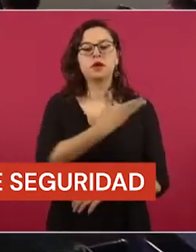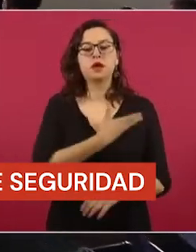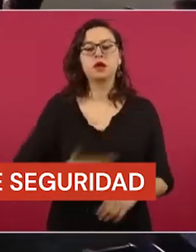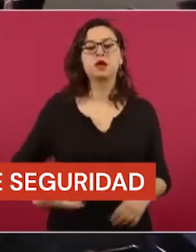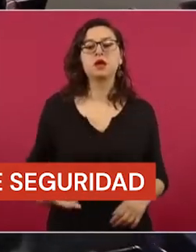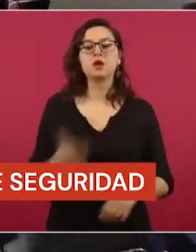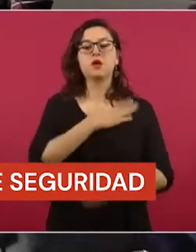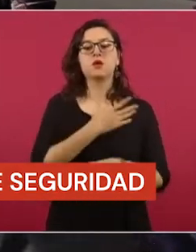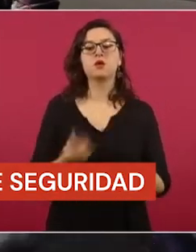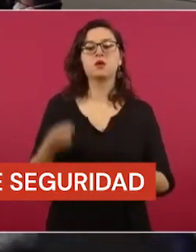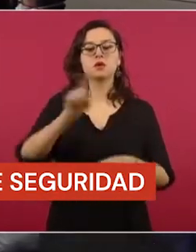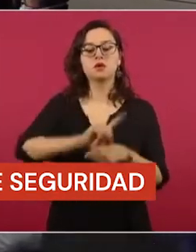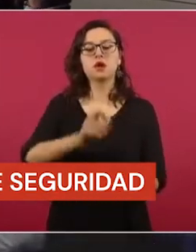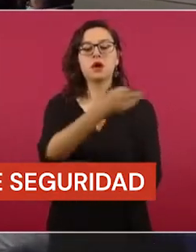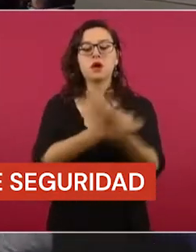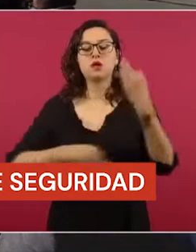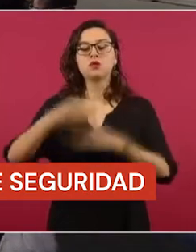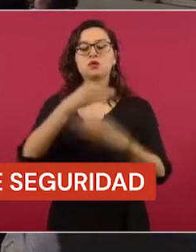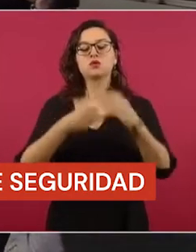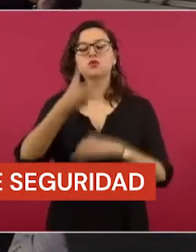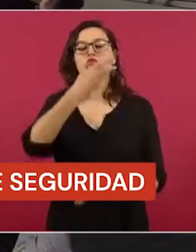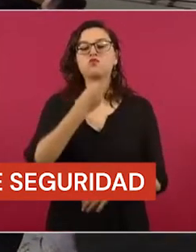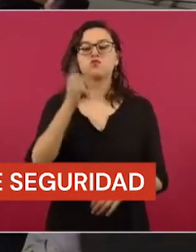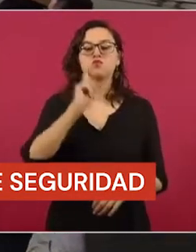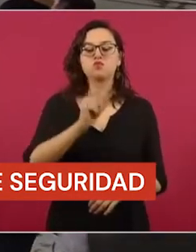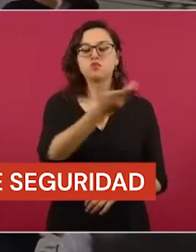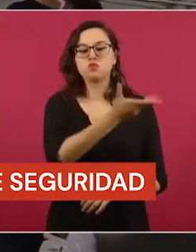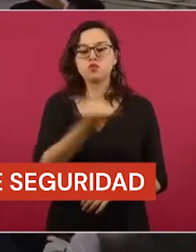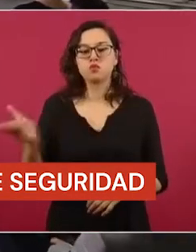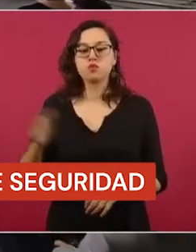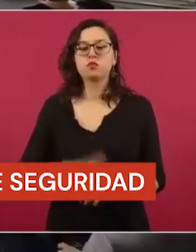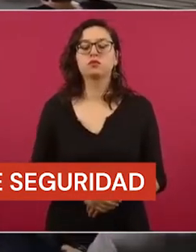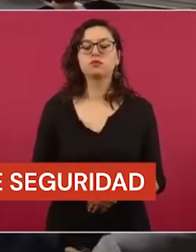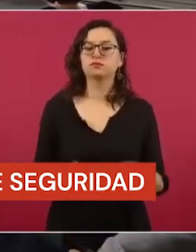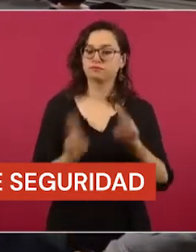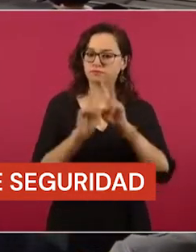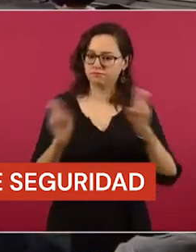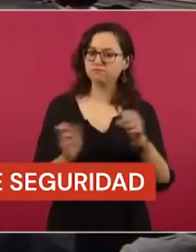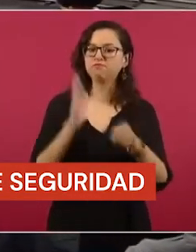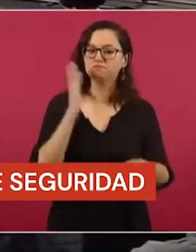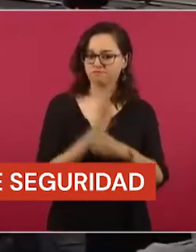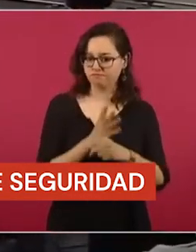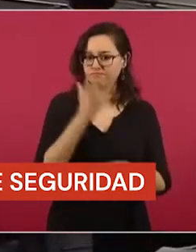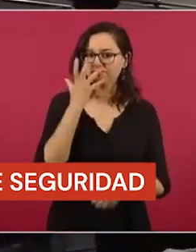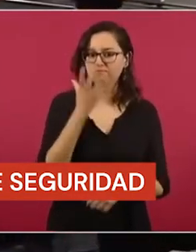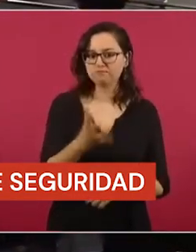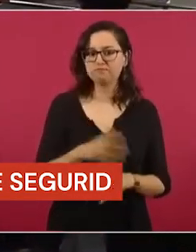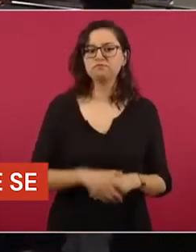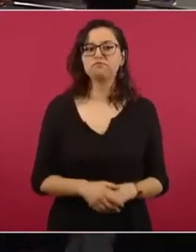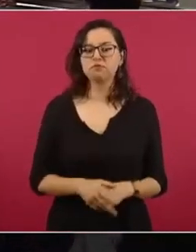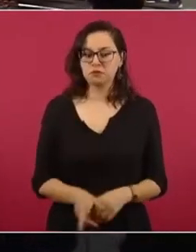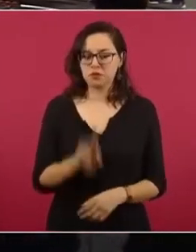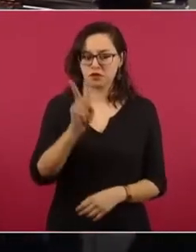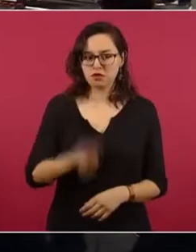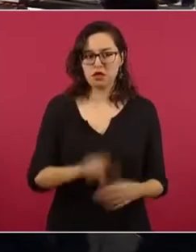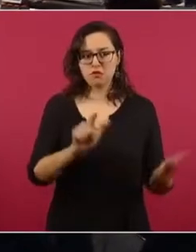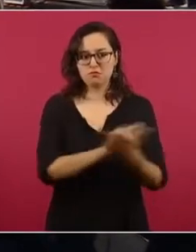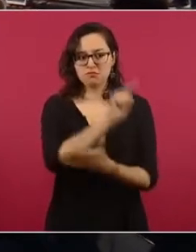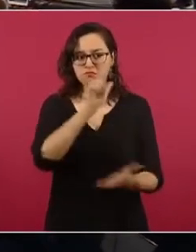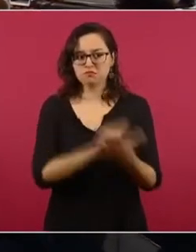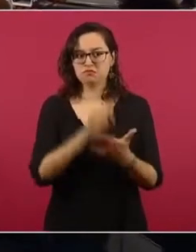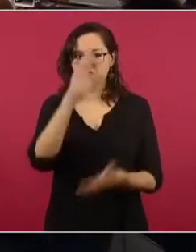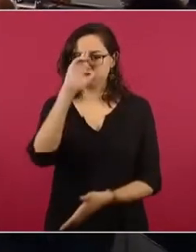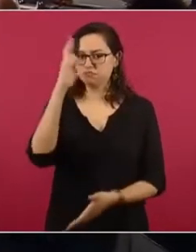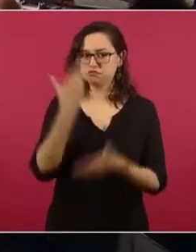Buenos días a todas y a todos. Vamos a dar cuenta del informe de cero impunidad, no hay crimen sin castigo y la justicia siempre